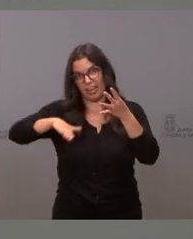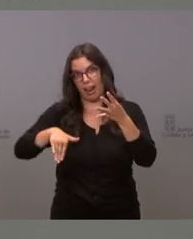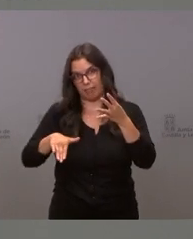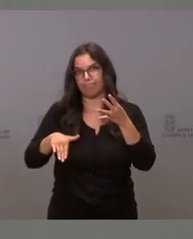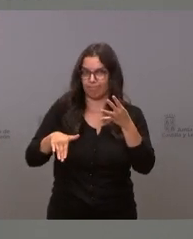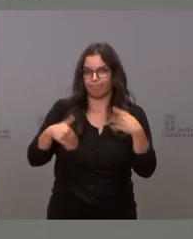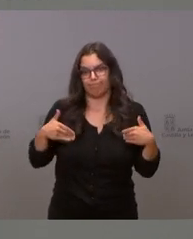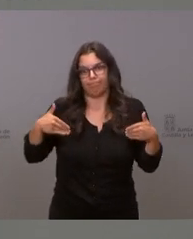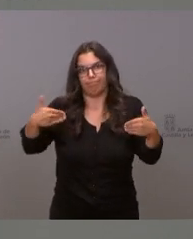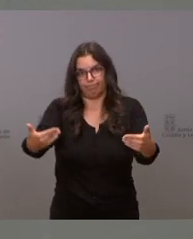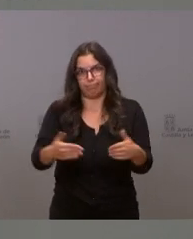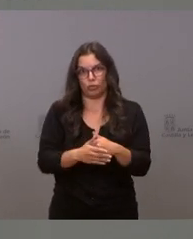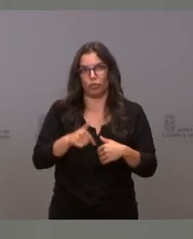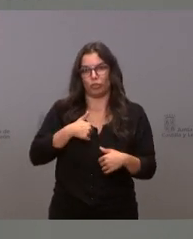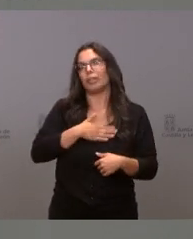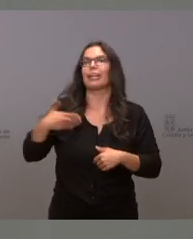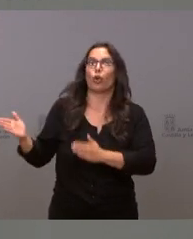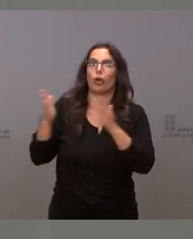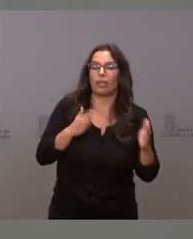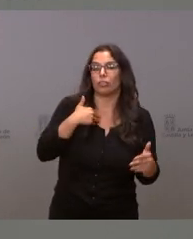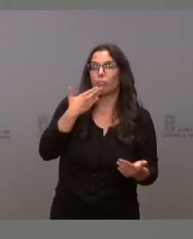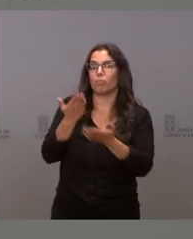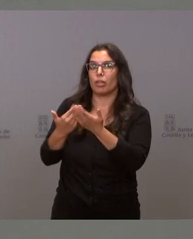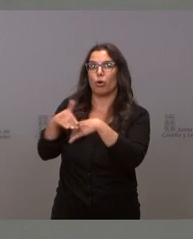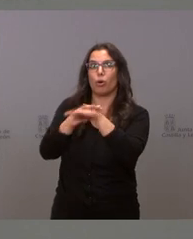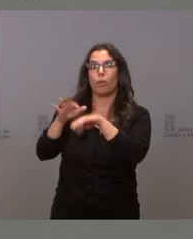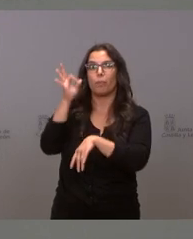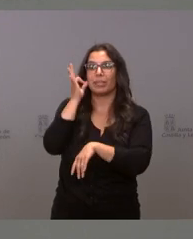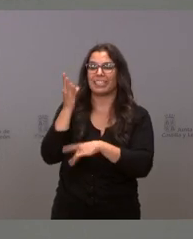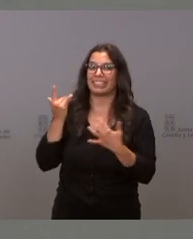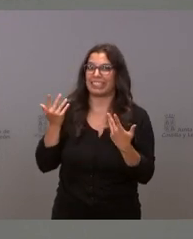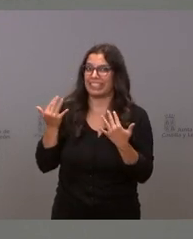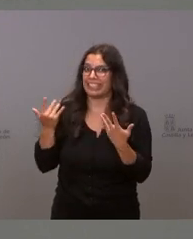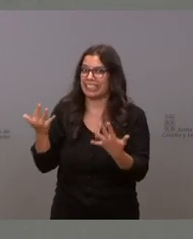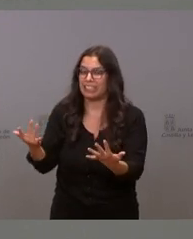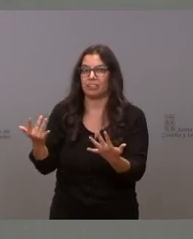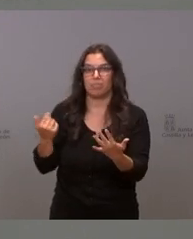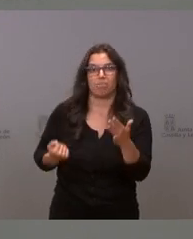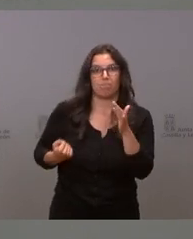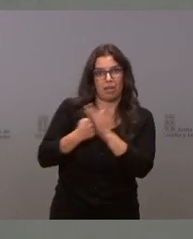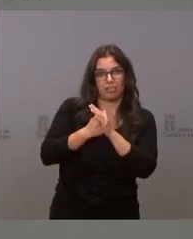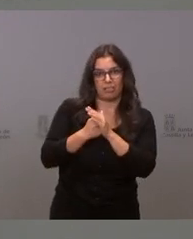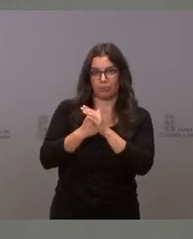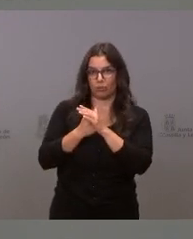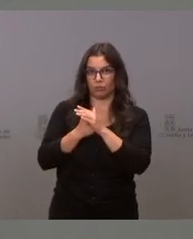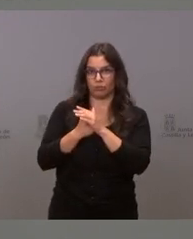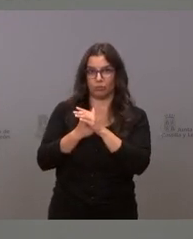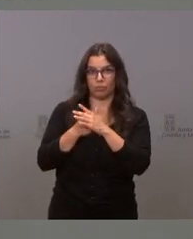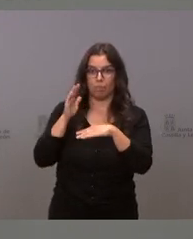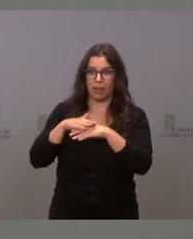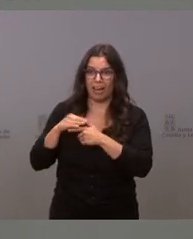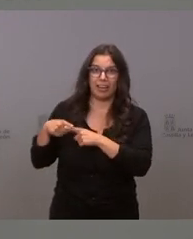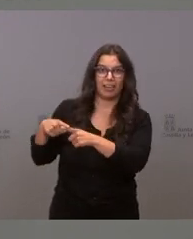antes que lleguen yo lo que le pido a la ministra es toda la celeridad posible en el suministro